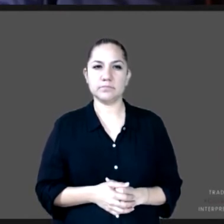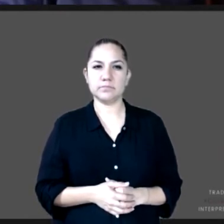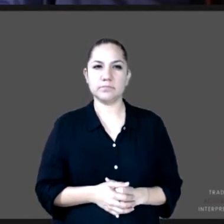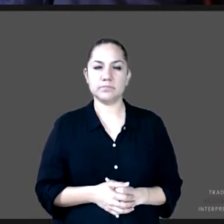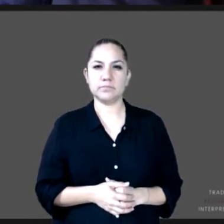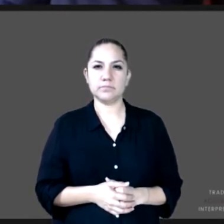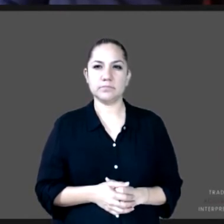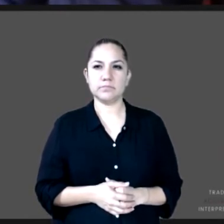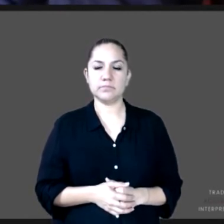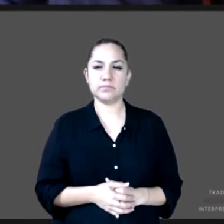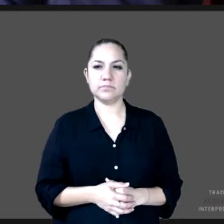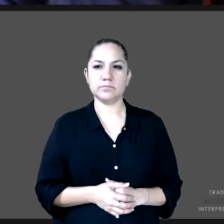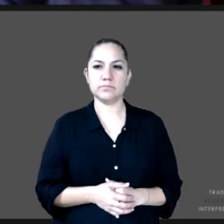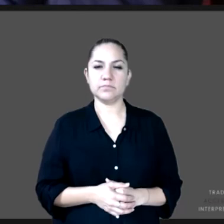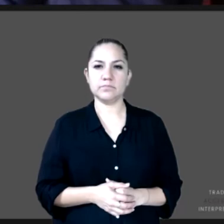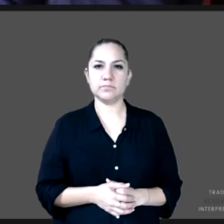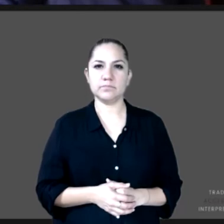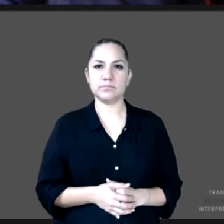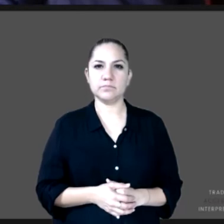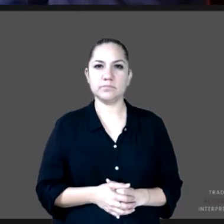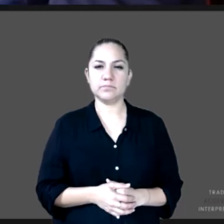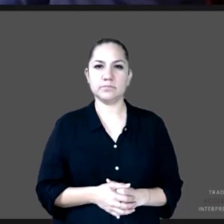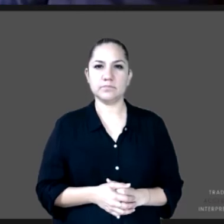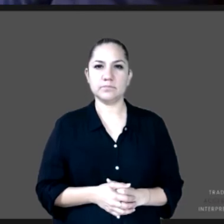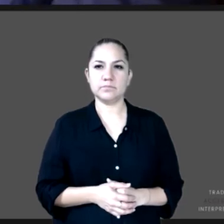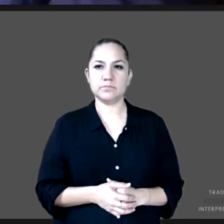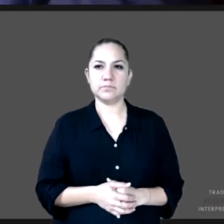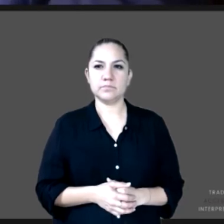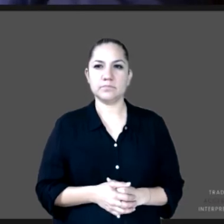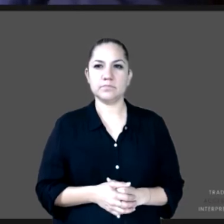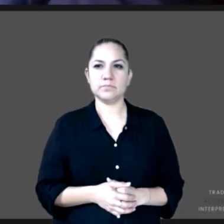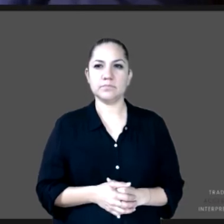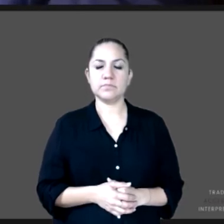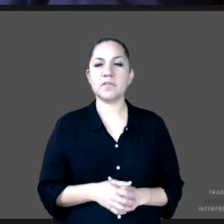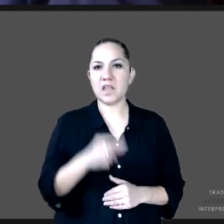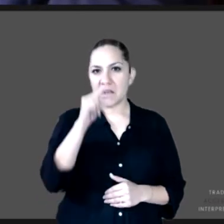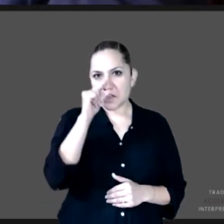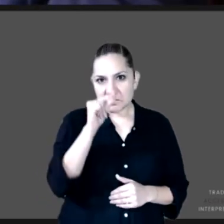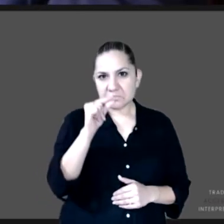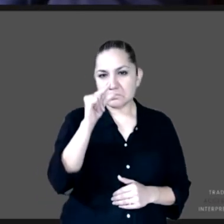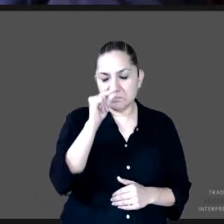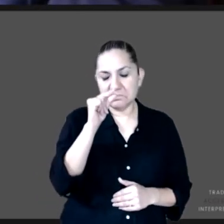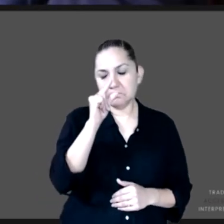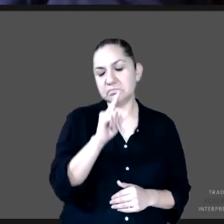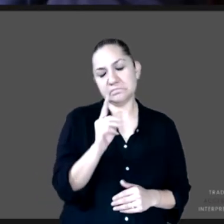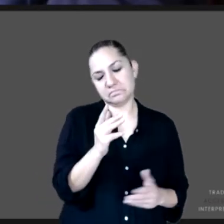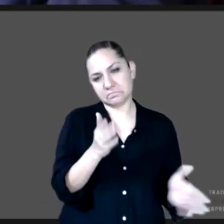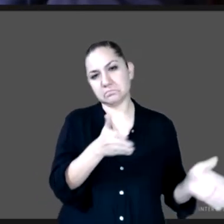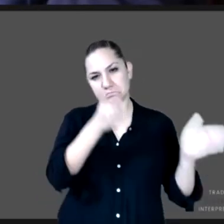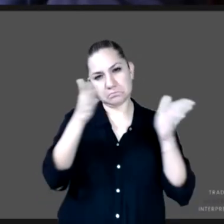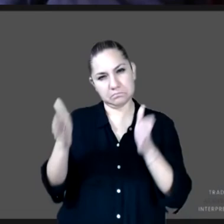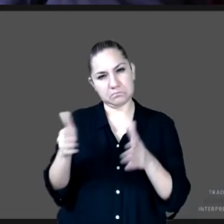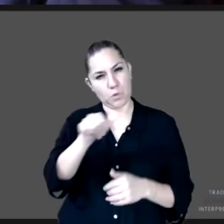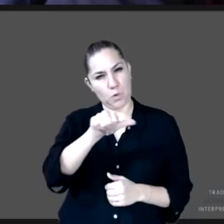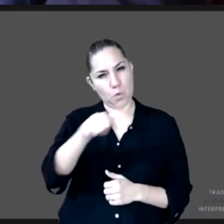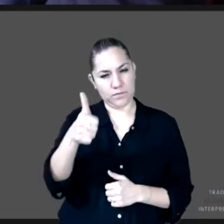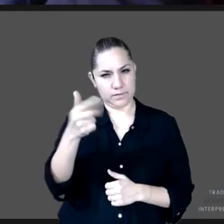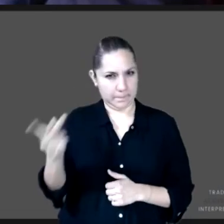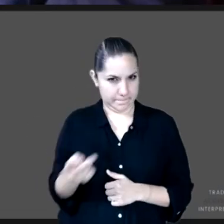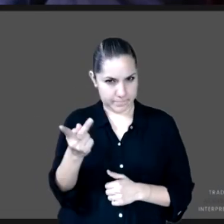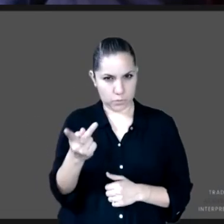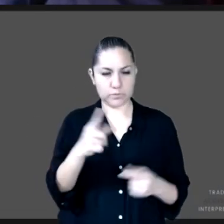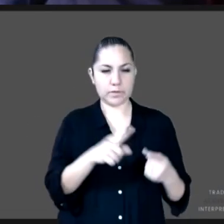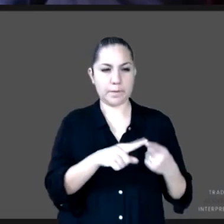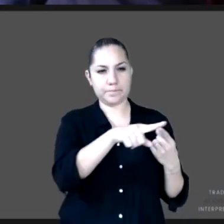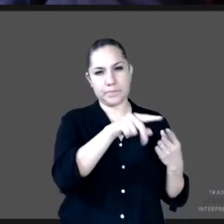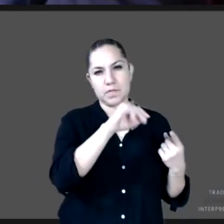Es una lástima. Bueno, déjenme pasar entonces hacia la siguiente pregunta con José Nabor y con Silvia. Y